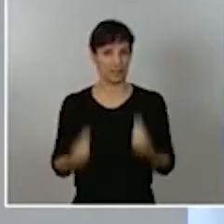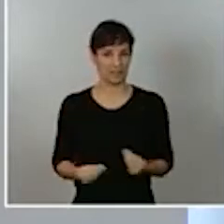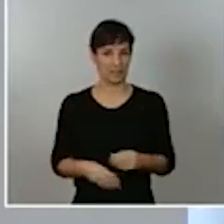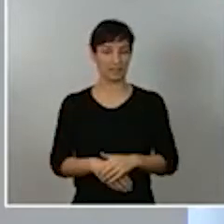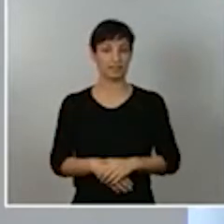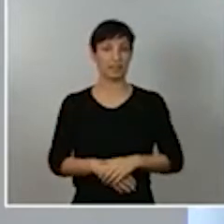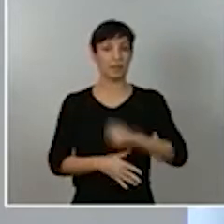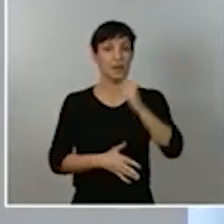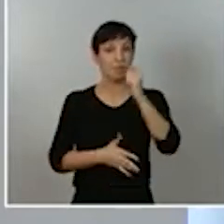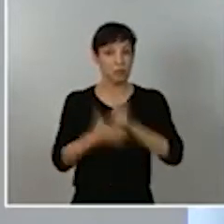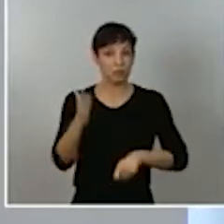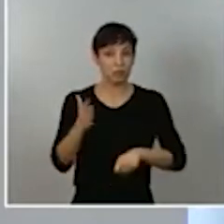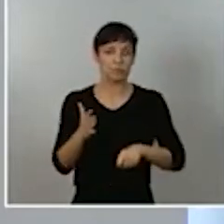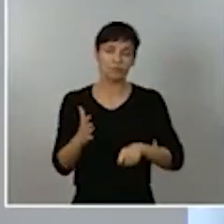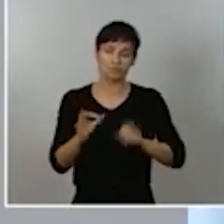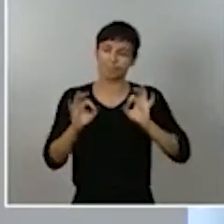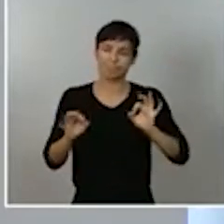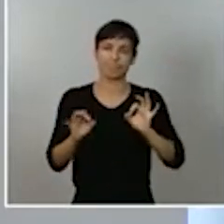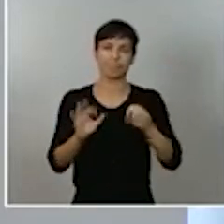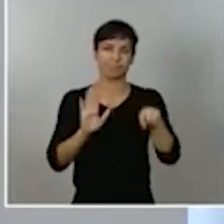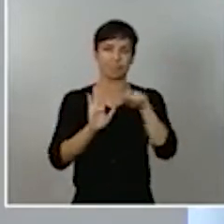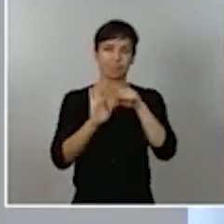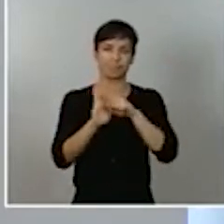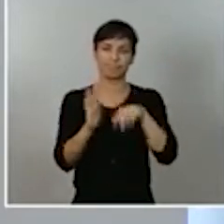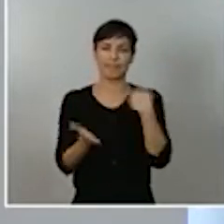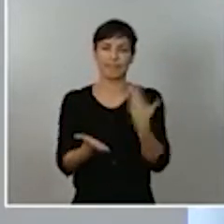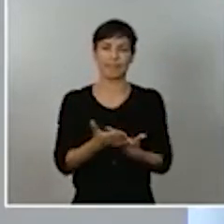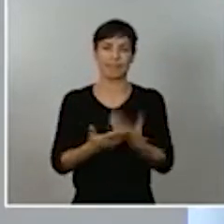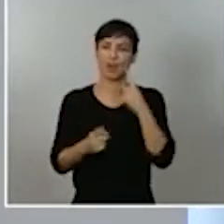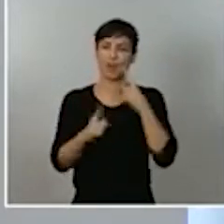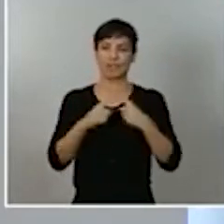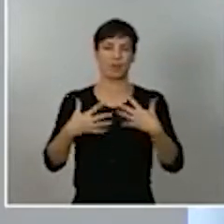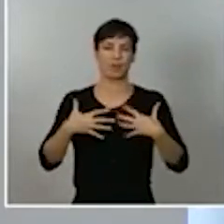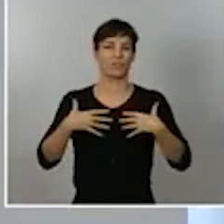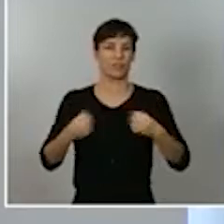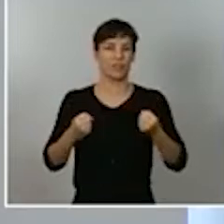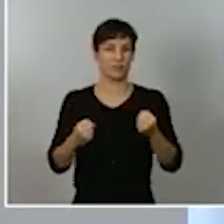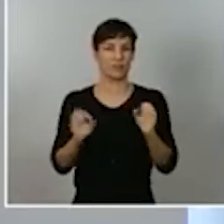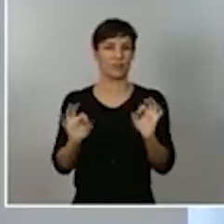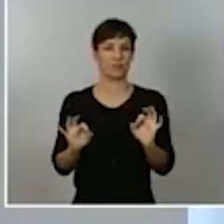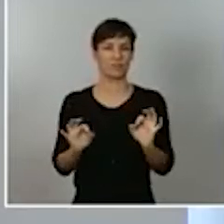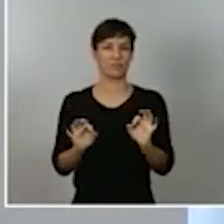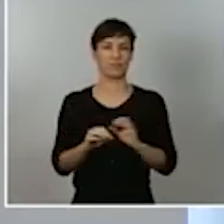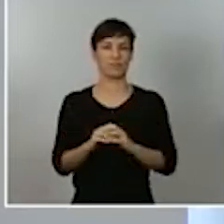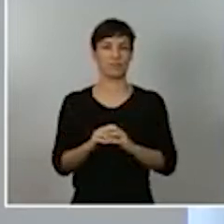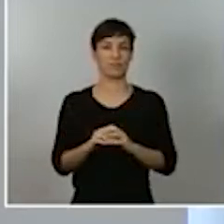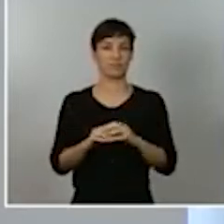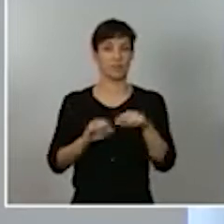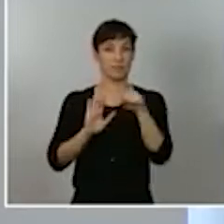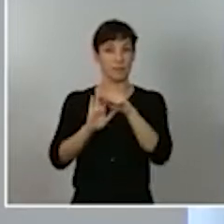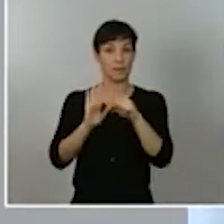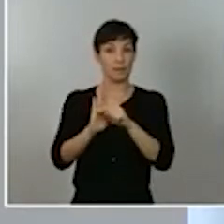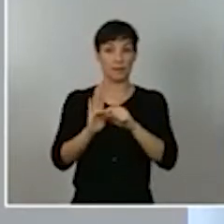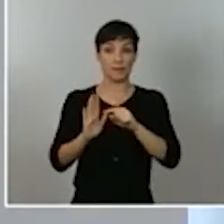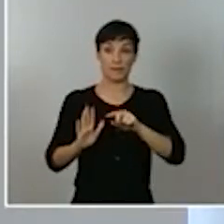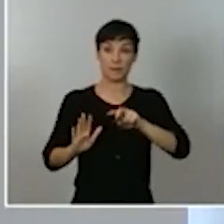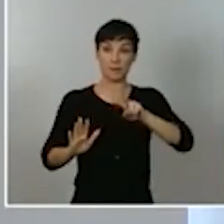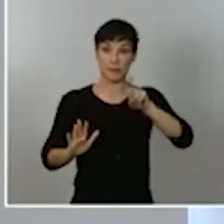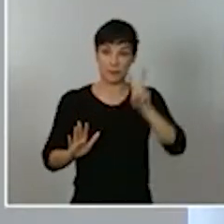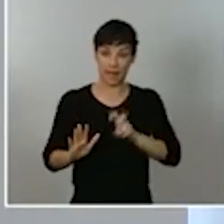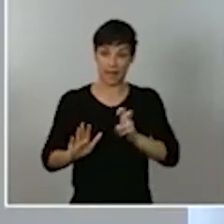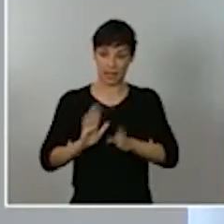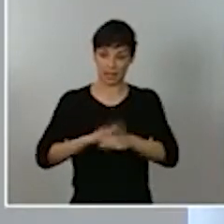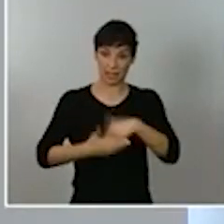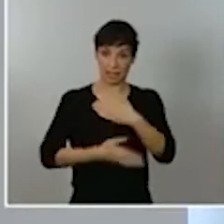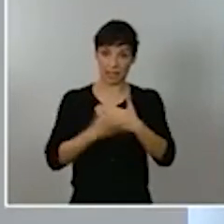de los ciudadanos, las medidas adoptadas para garantizar la misma y que sean vigentes y no sean incumplidas, lo que determinará